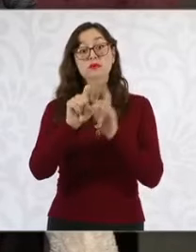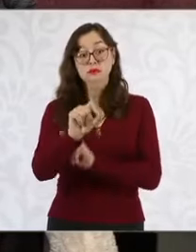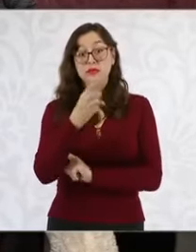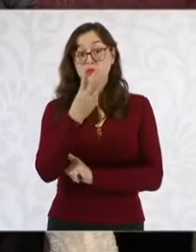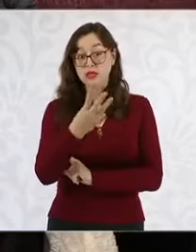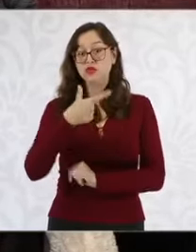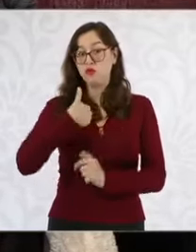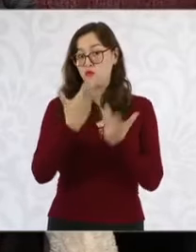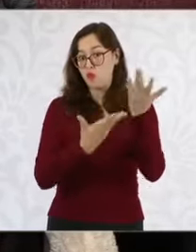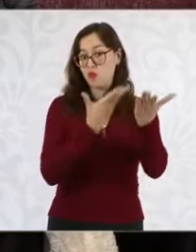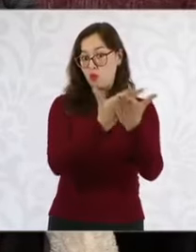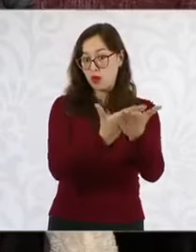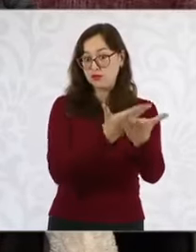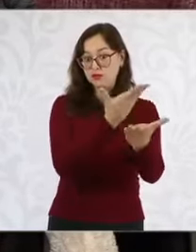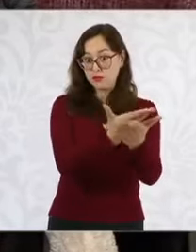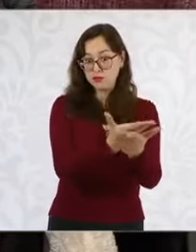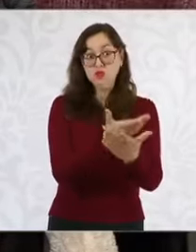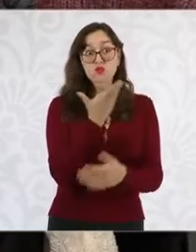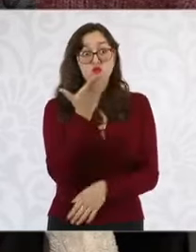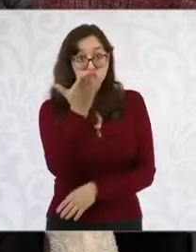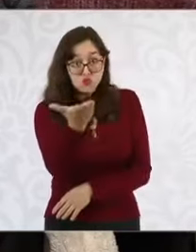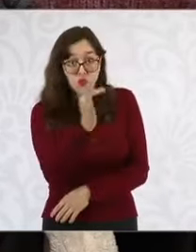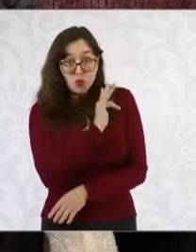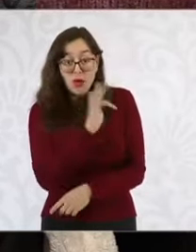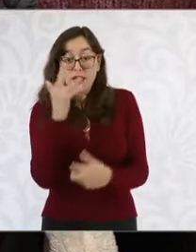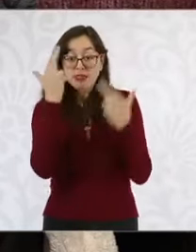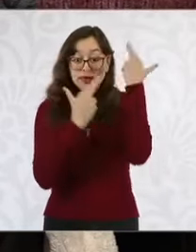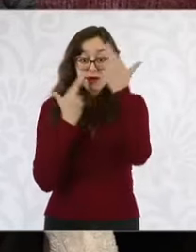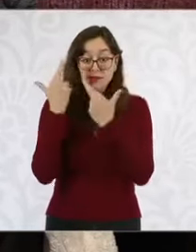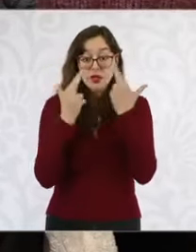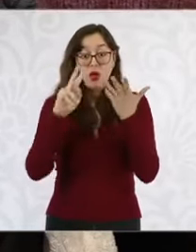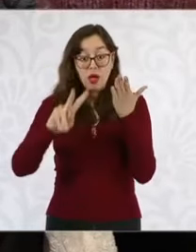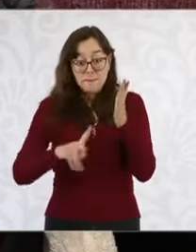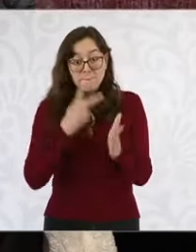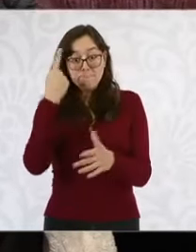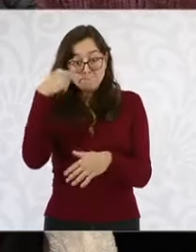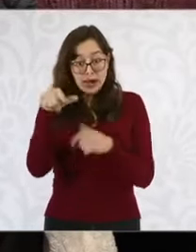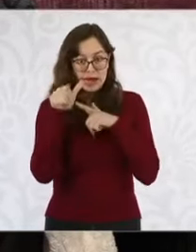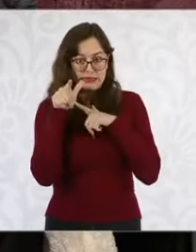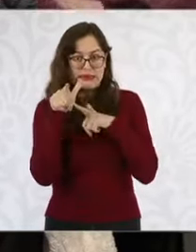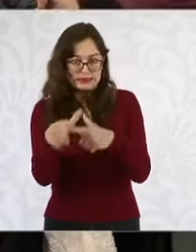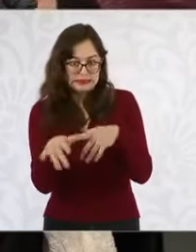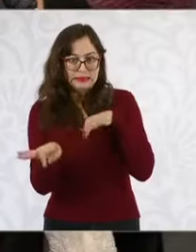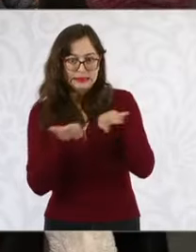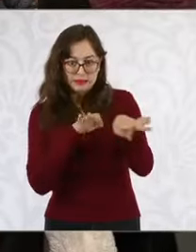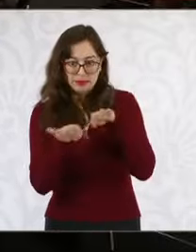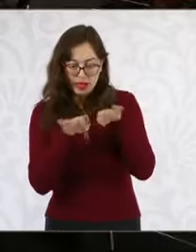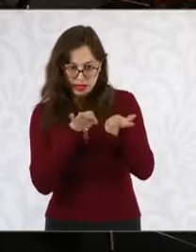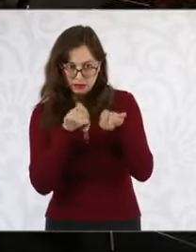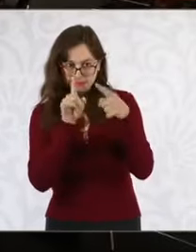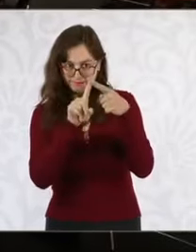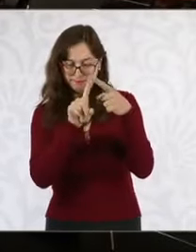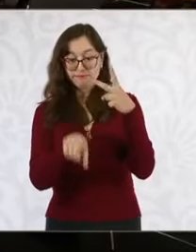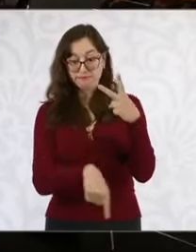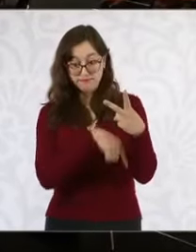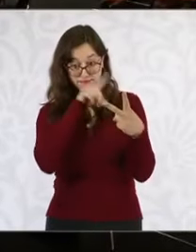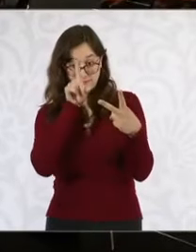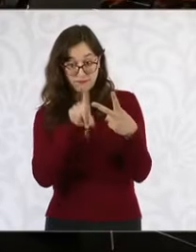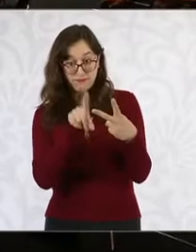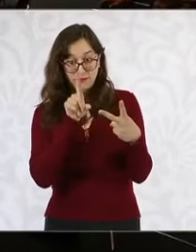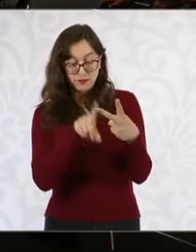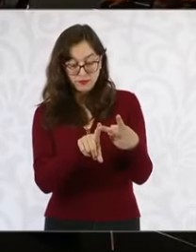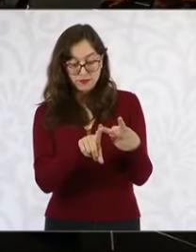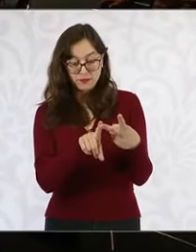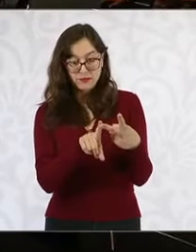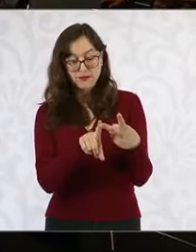Y saber cuáles le parecen factibles para dar continuidad en su gobierno. Por otra parte le quisiera pedir su